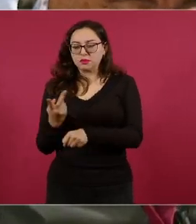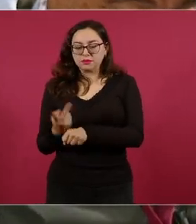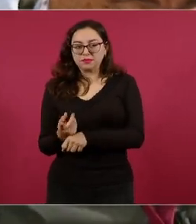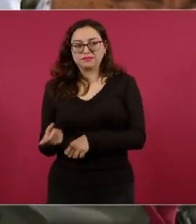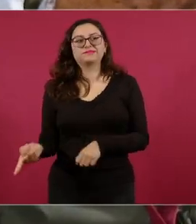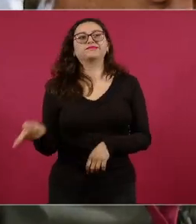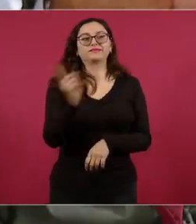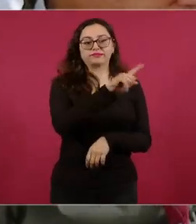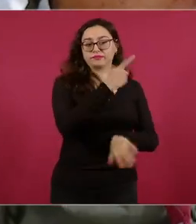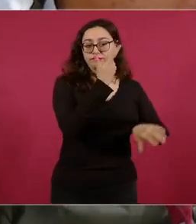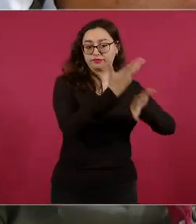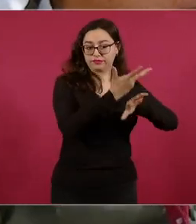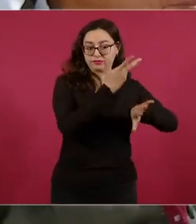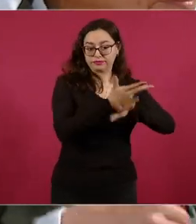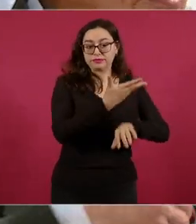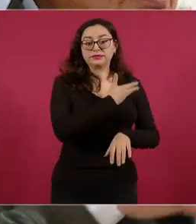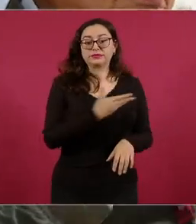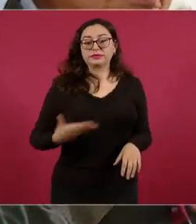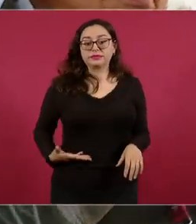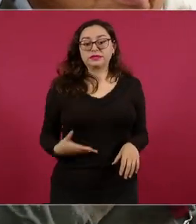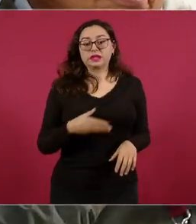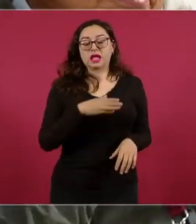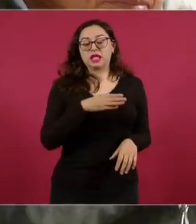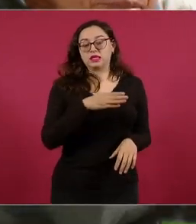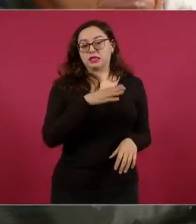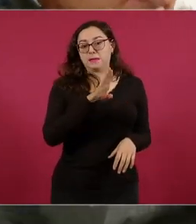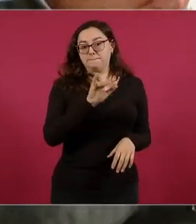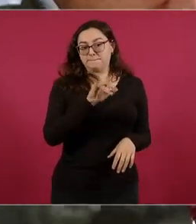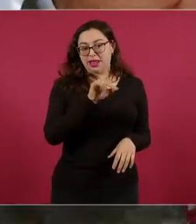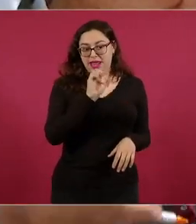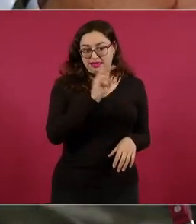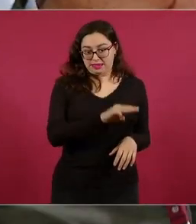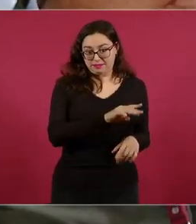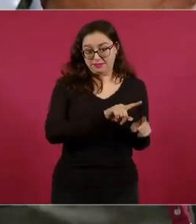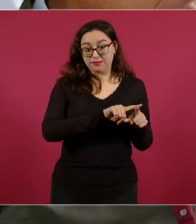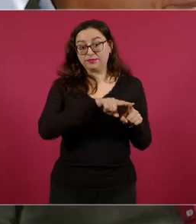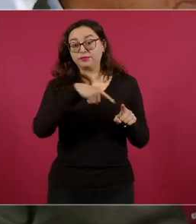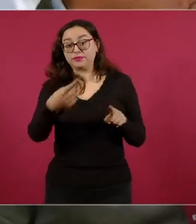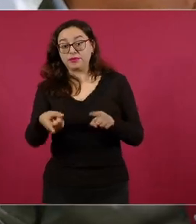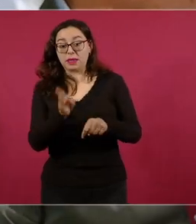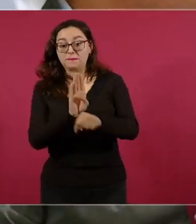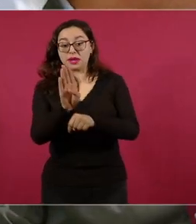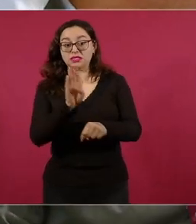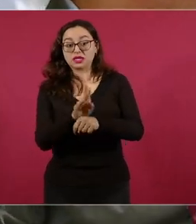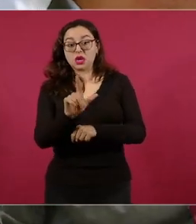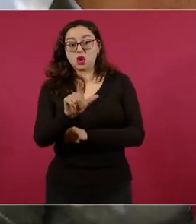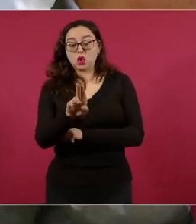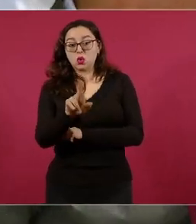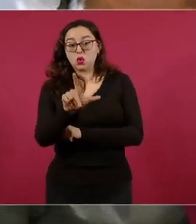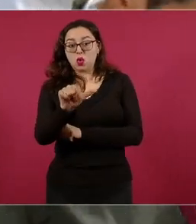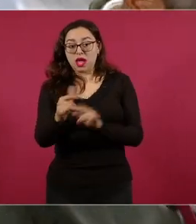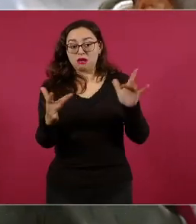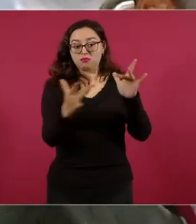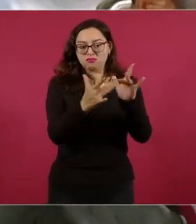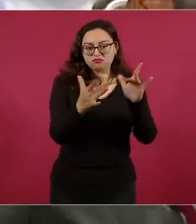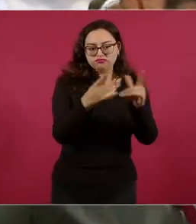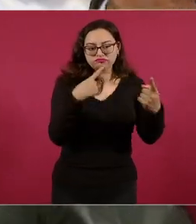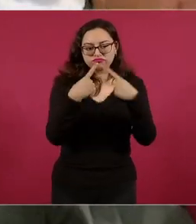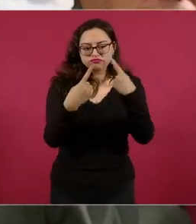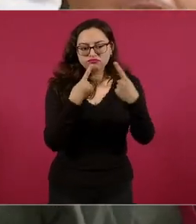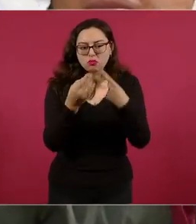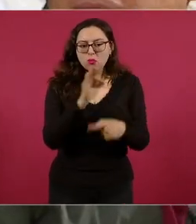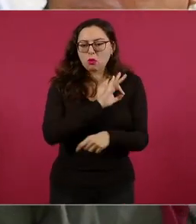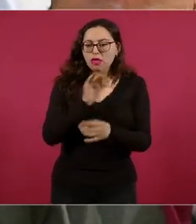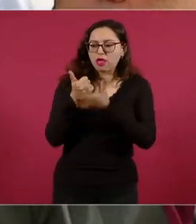para acordar un punto de acuerdo en que se transparenten las elecciones, las actas de las elecciones que se realizaron. También se